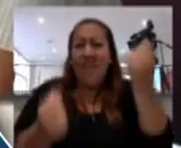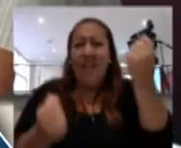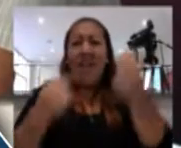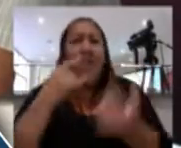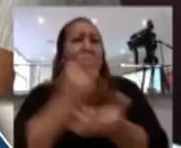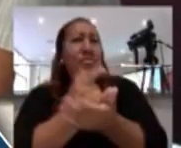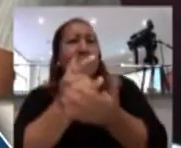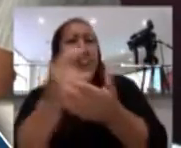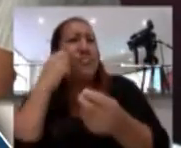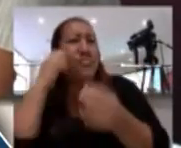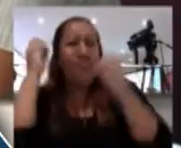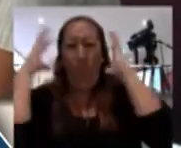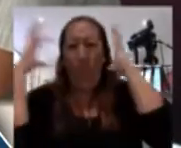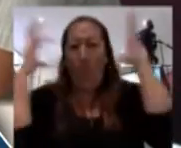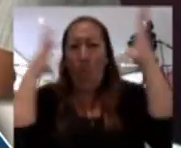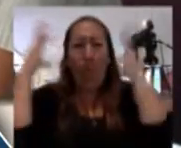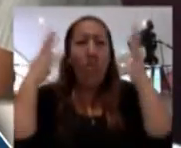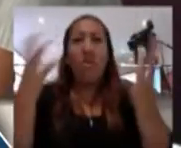24 horas